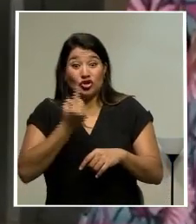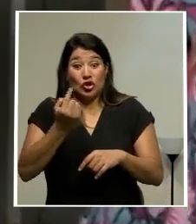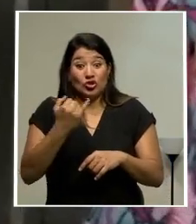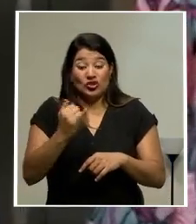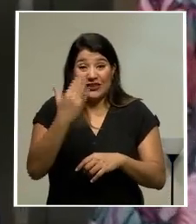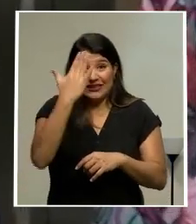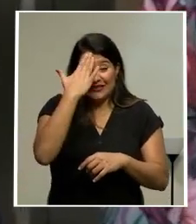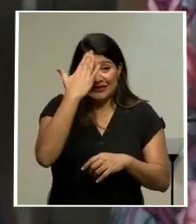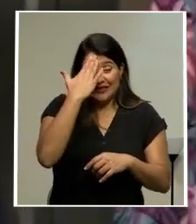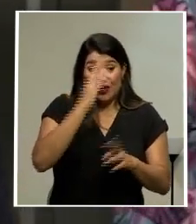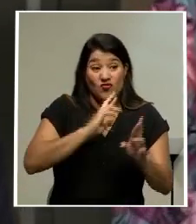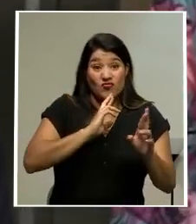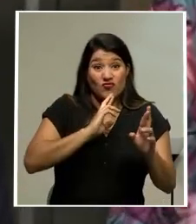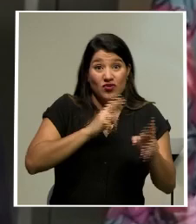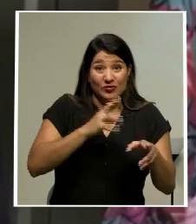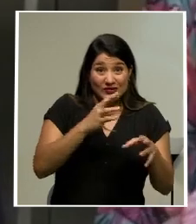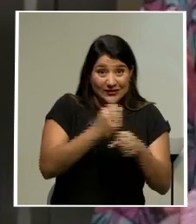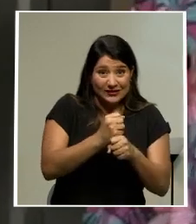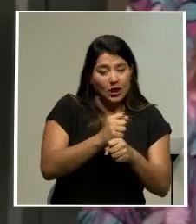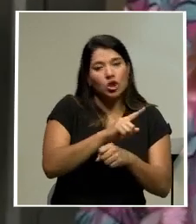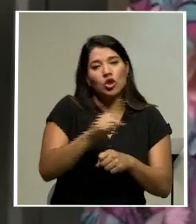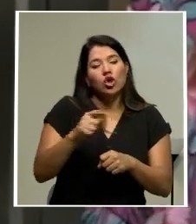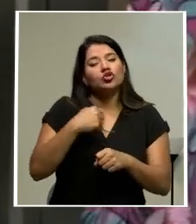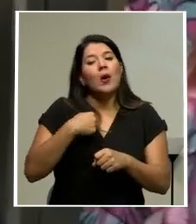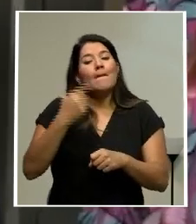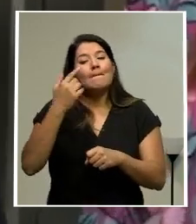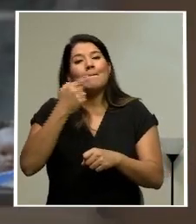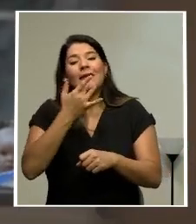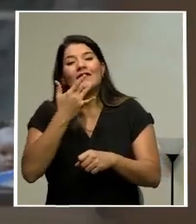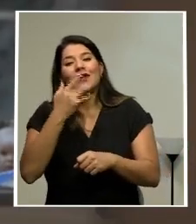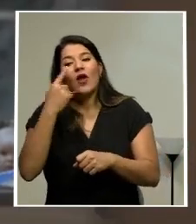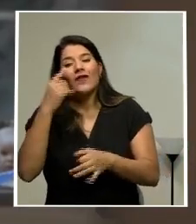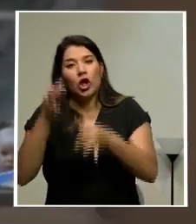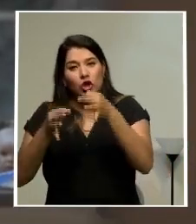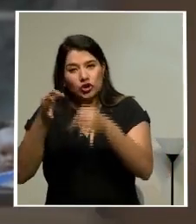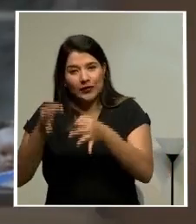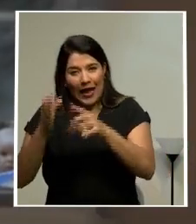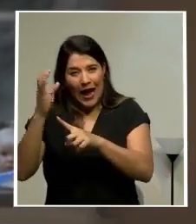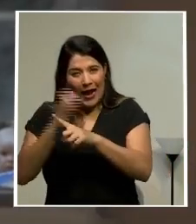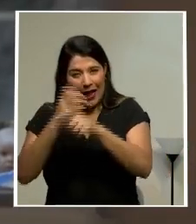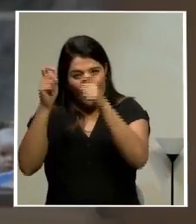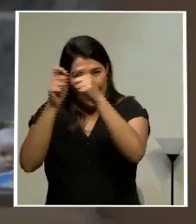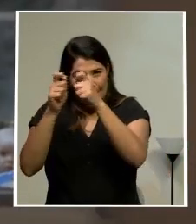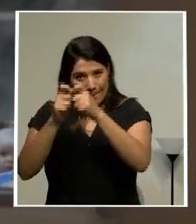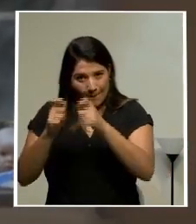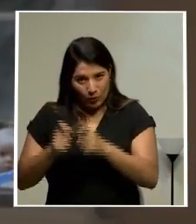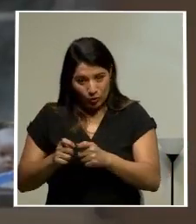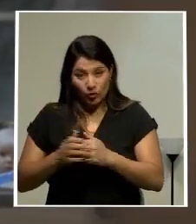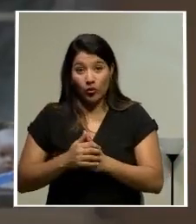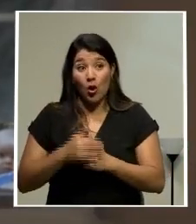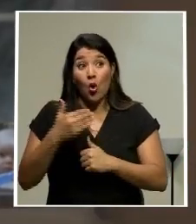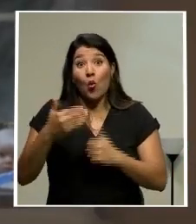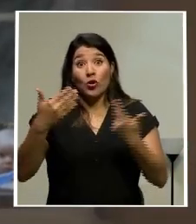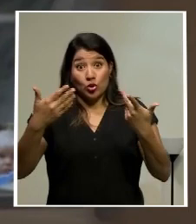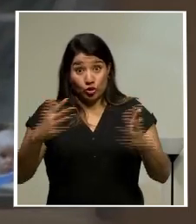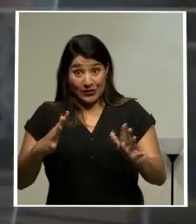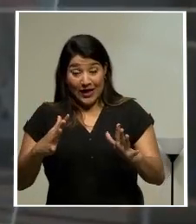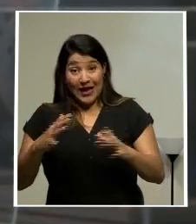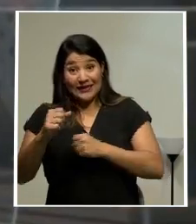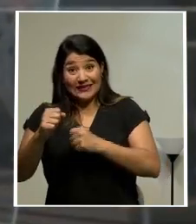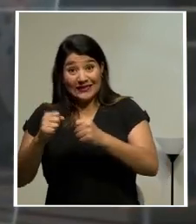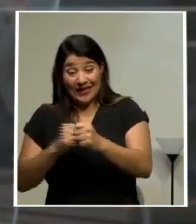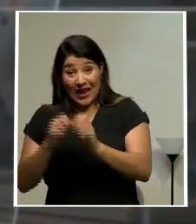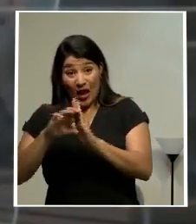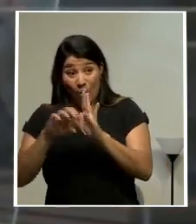extensión la resolución de la sala constitucional. Una vez que se reciba ese fallo integral, pasará a la Comisión de